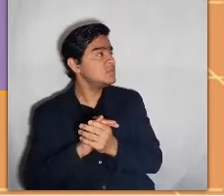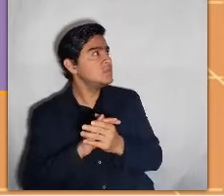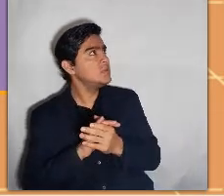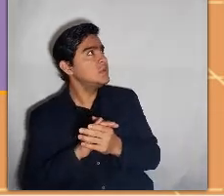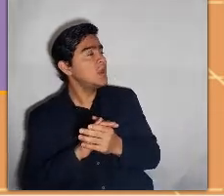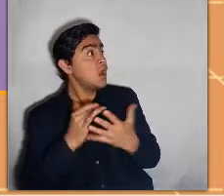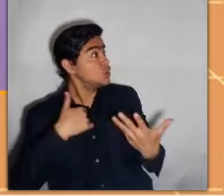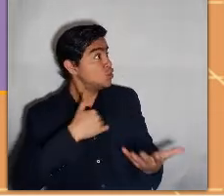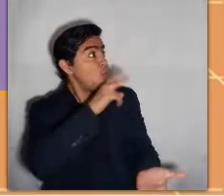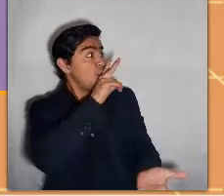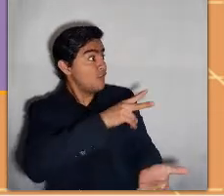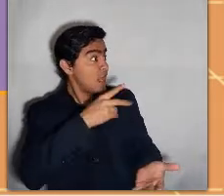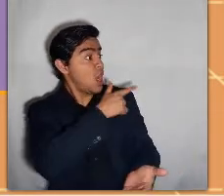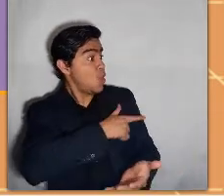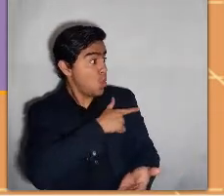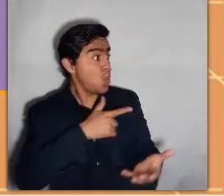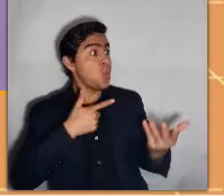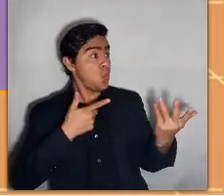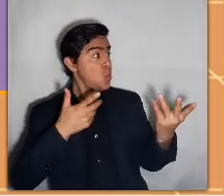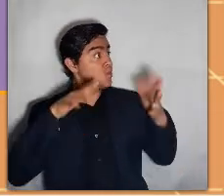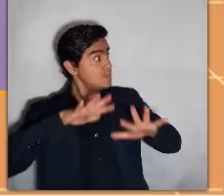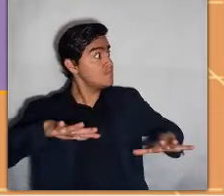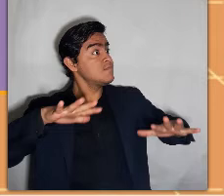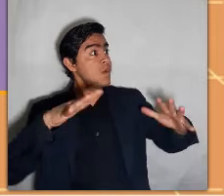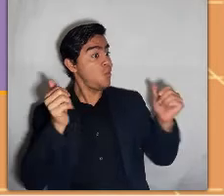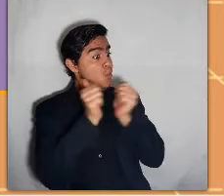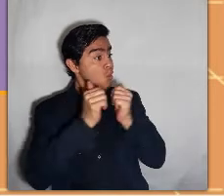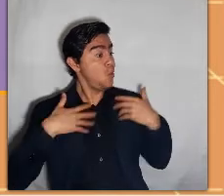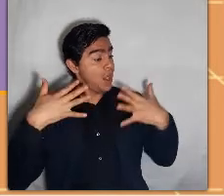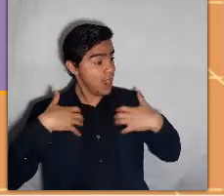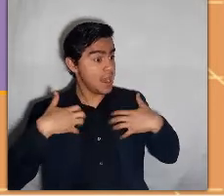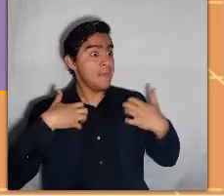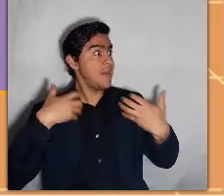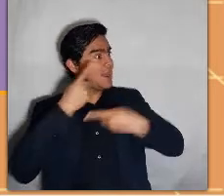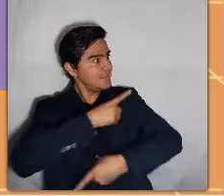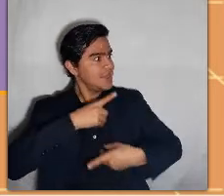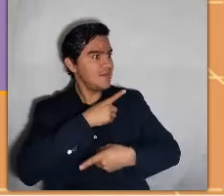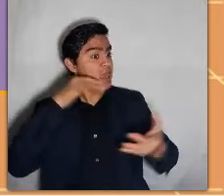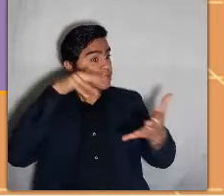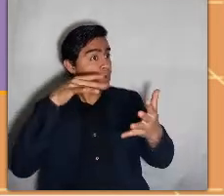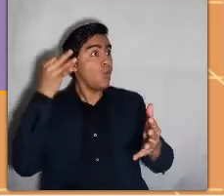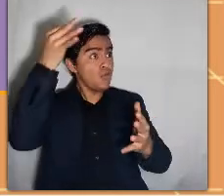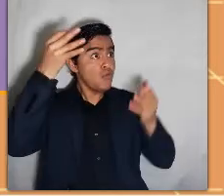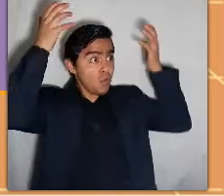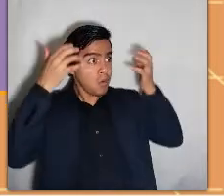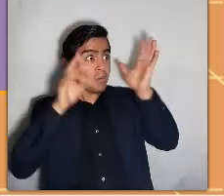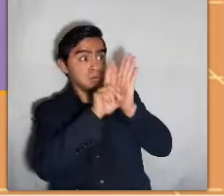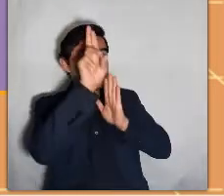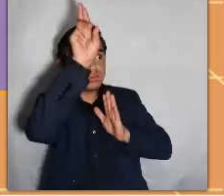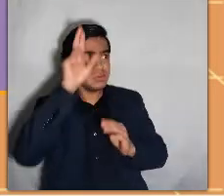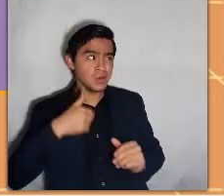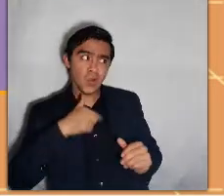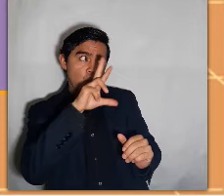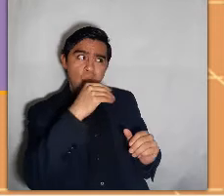Lo que de verdad me gusta es vivir en el castillo con mis mascotas y hacer cosas divertidas y estudiar para